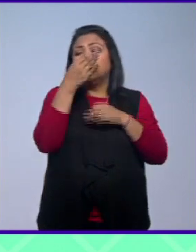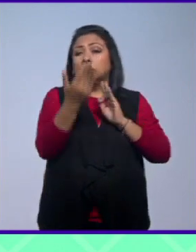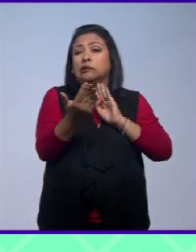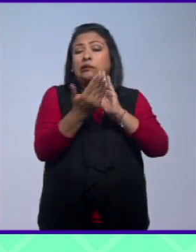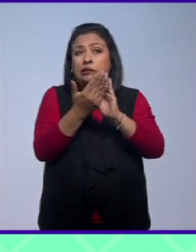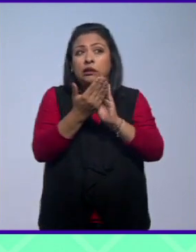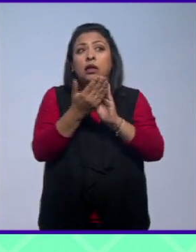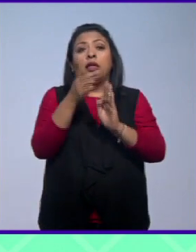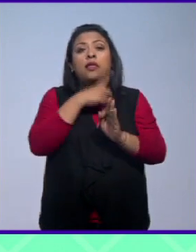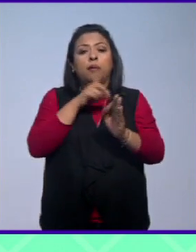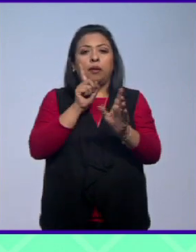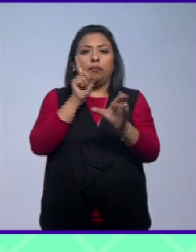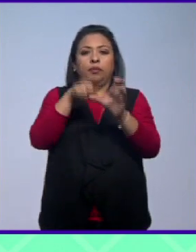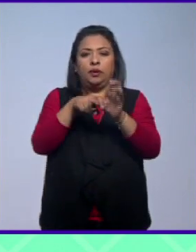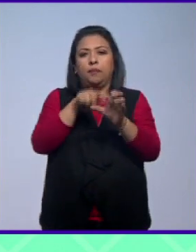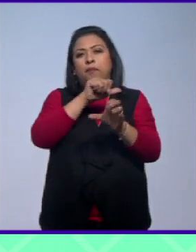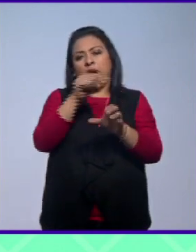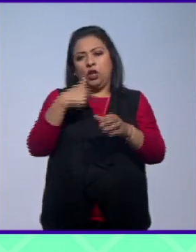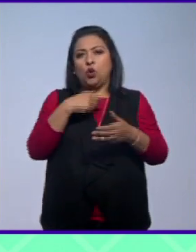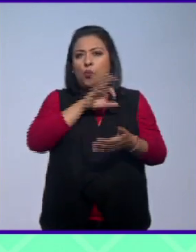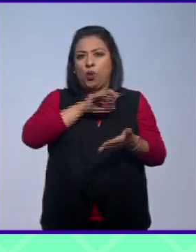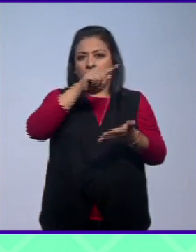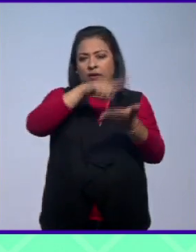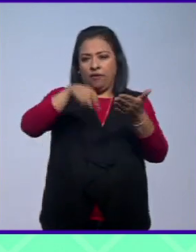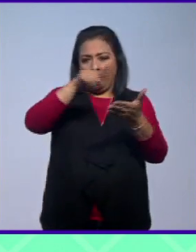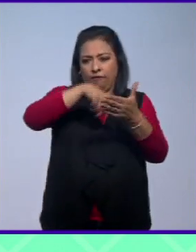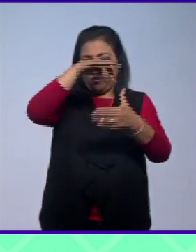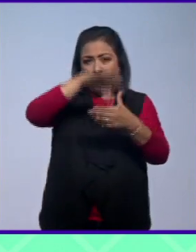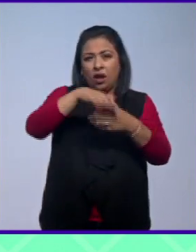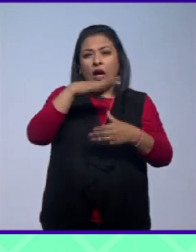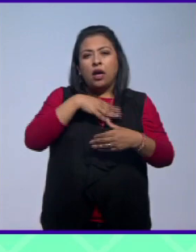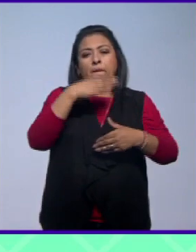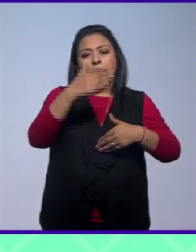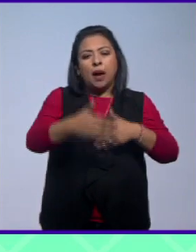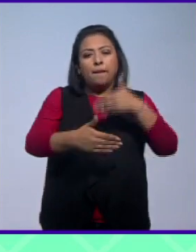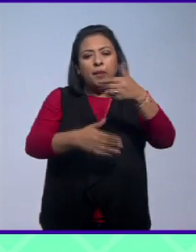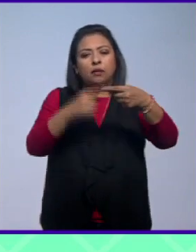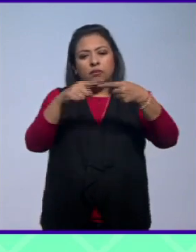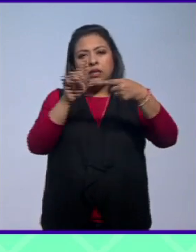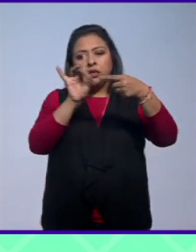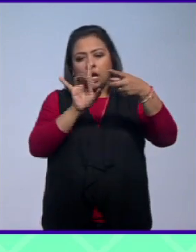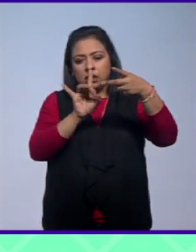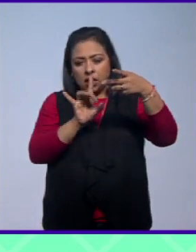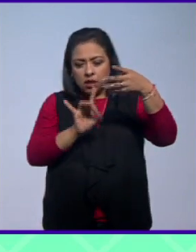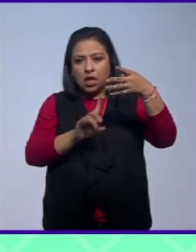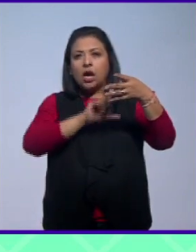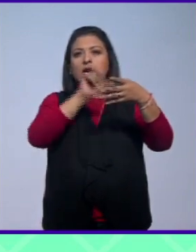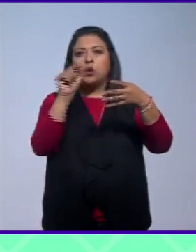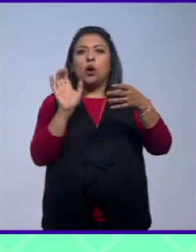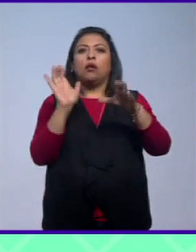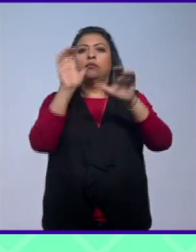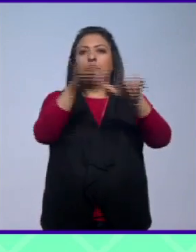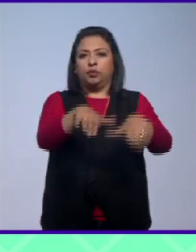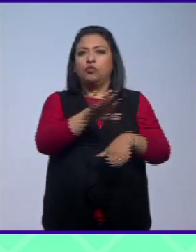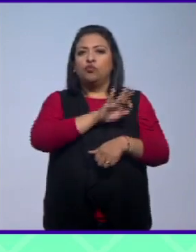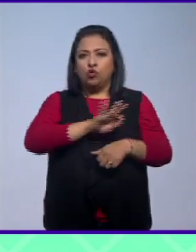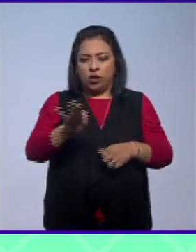debe registrarse para votar es decir tiene que pasar una serie de procedimientos para podarse registrar